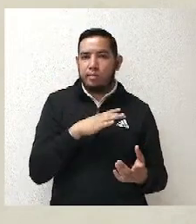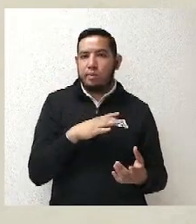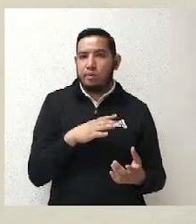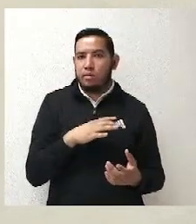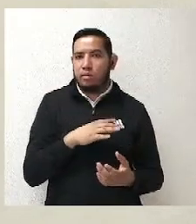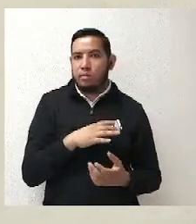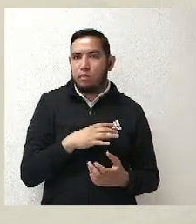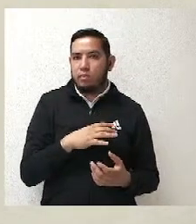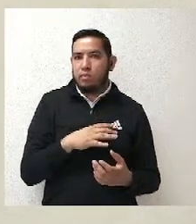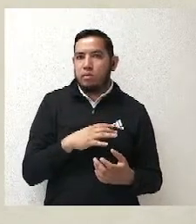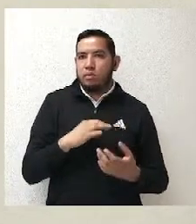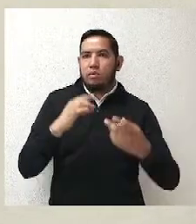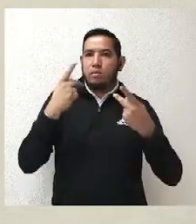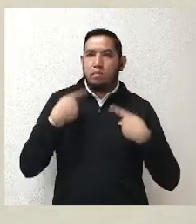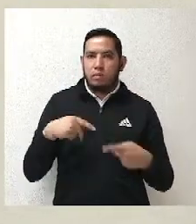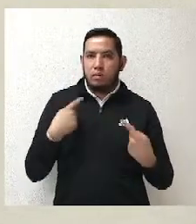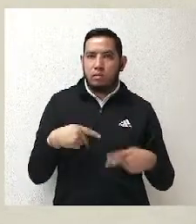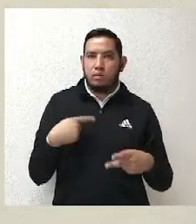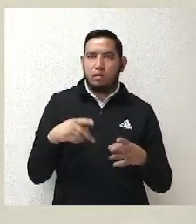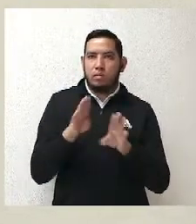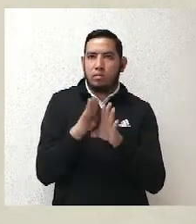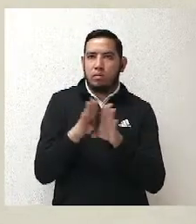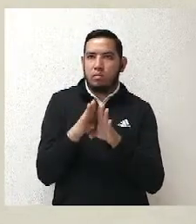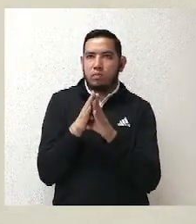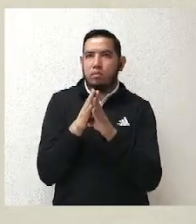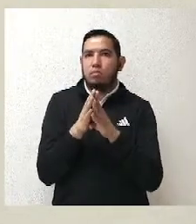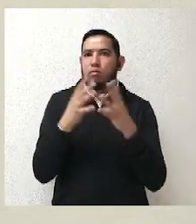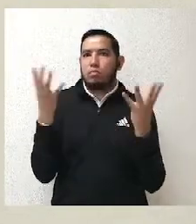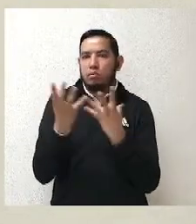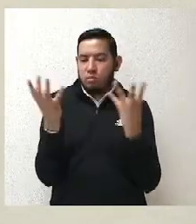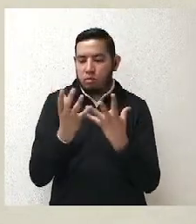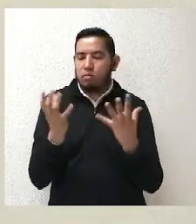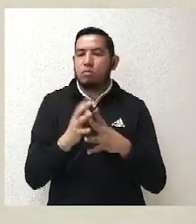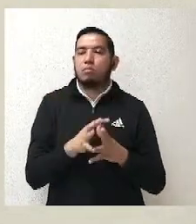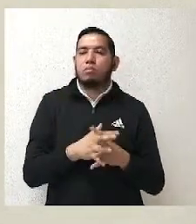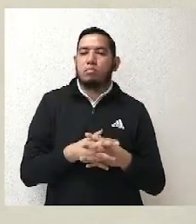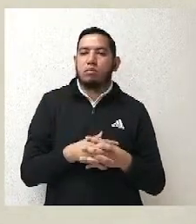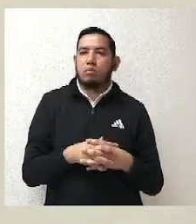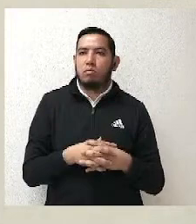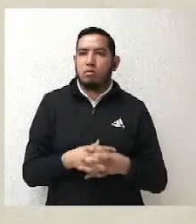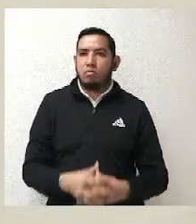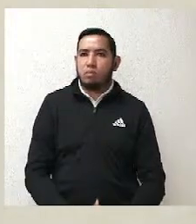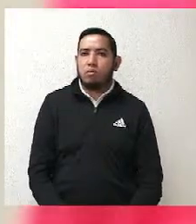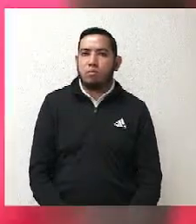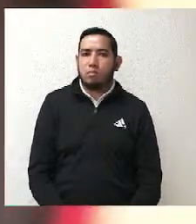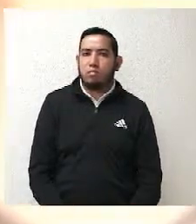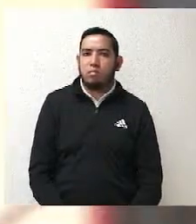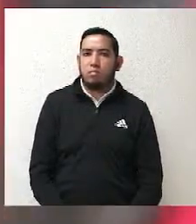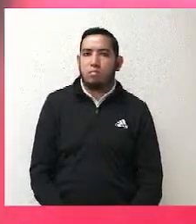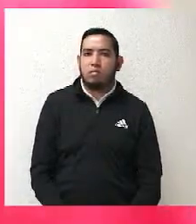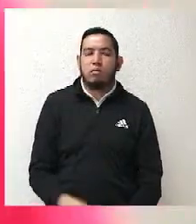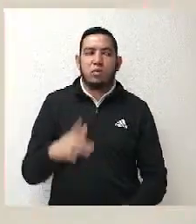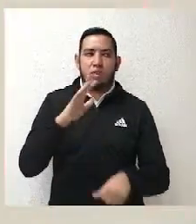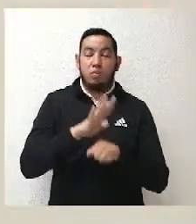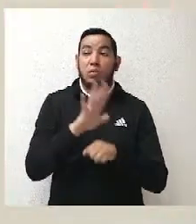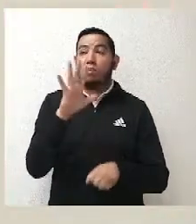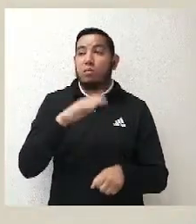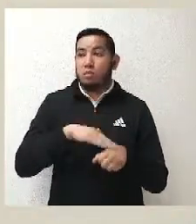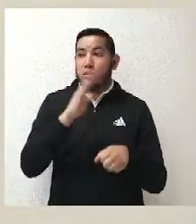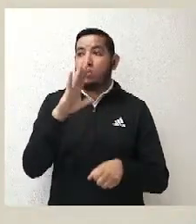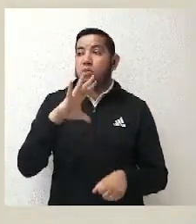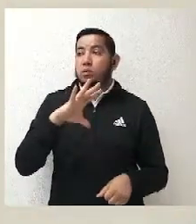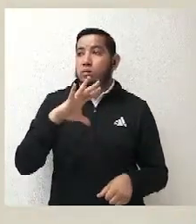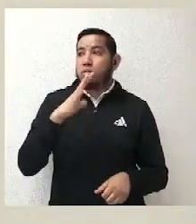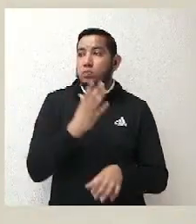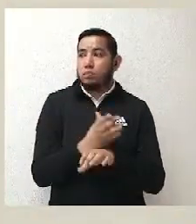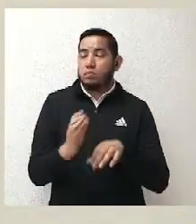y me sorprende porque trata de estar en la mayoría de las audiencias. Entonces, pues más o menos esta es la dinámica.